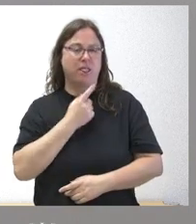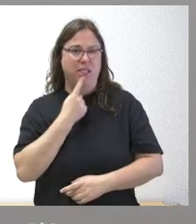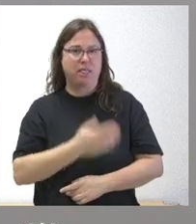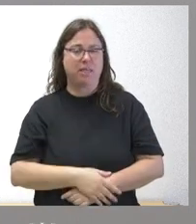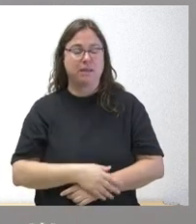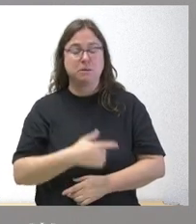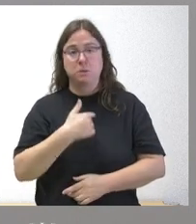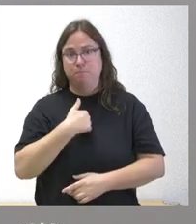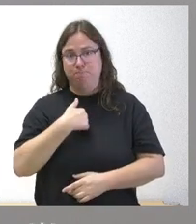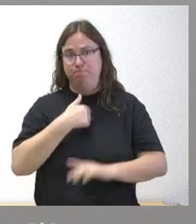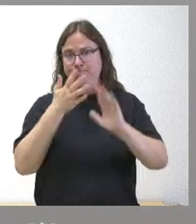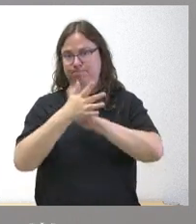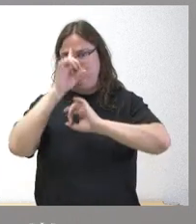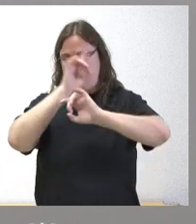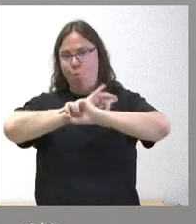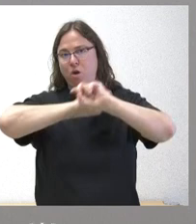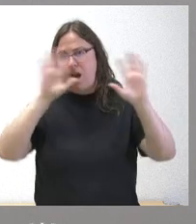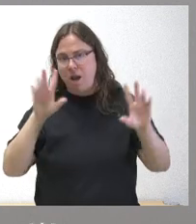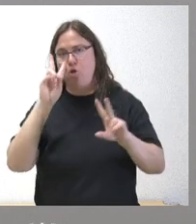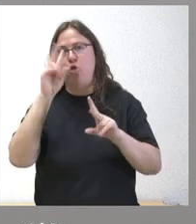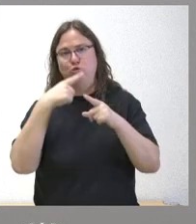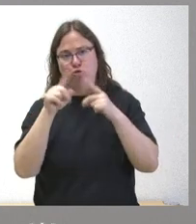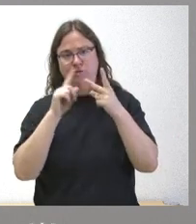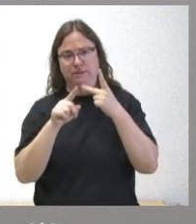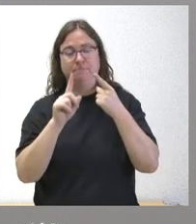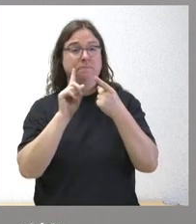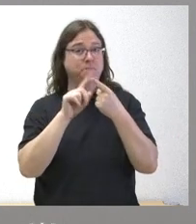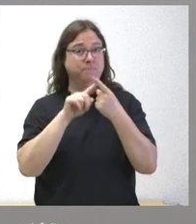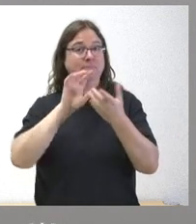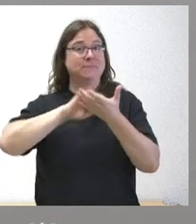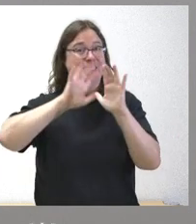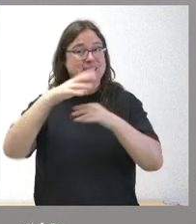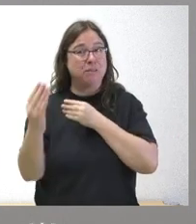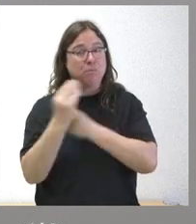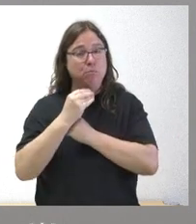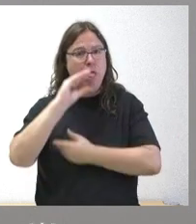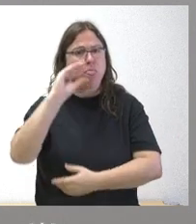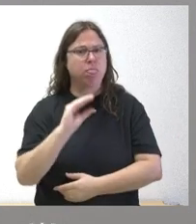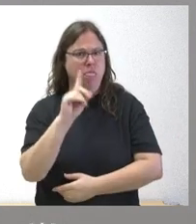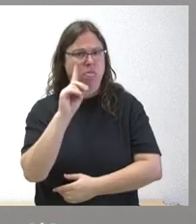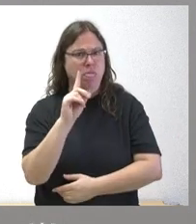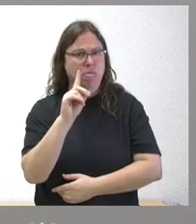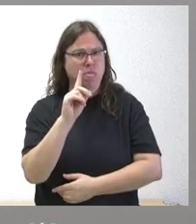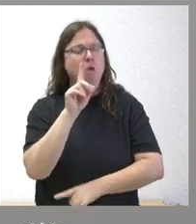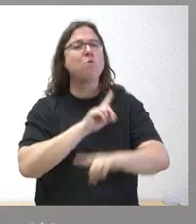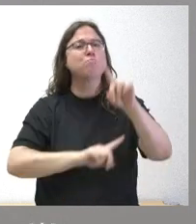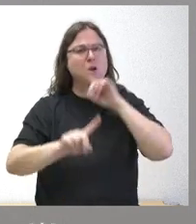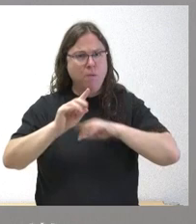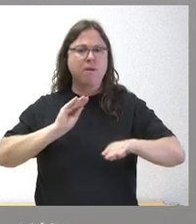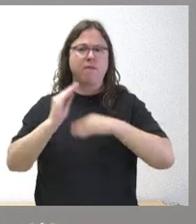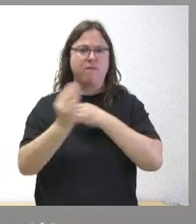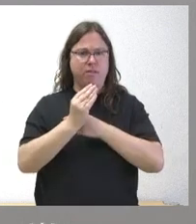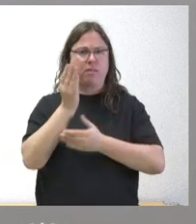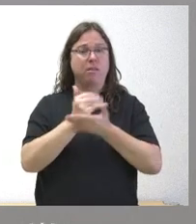yo tengo que dejar claro dos cosas primero que Castilla y está infrafinanciada que tenemos un claro problema de financiación